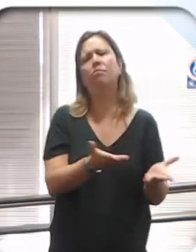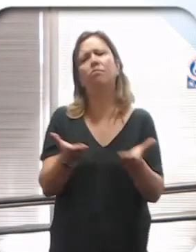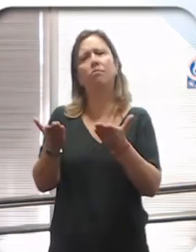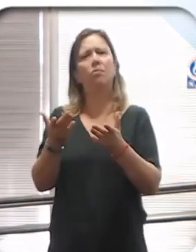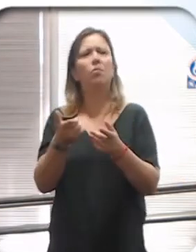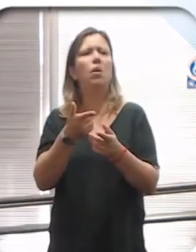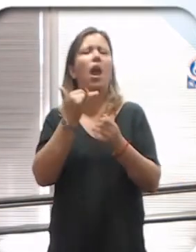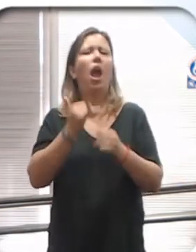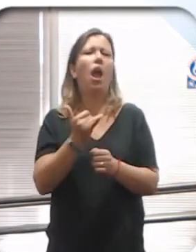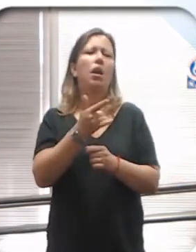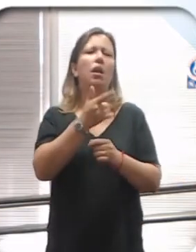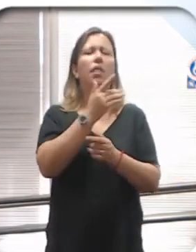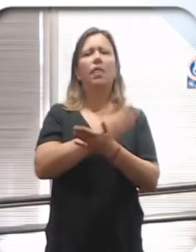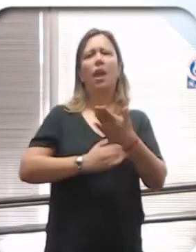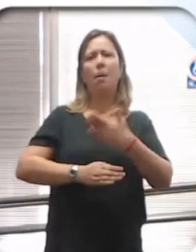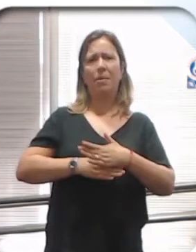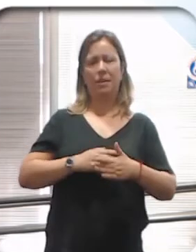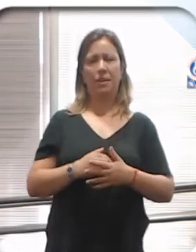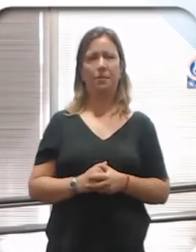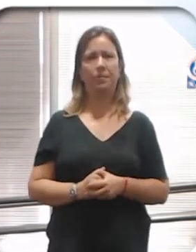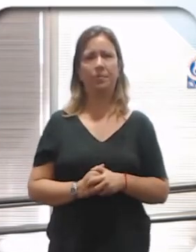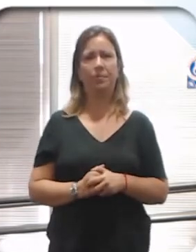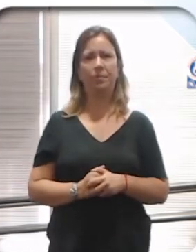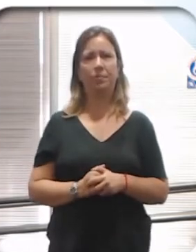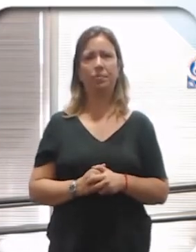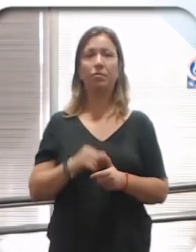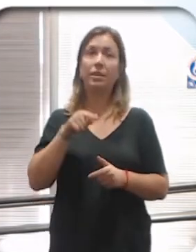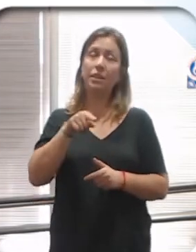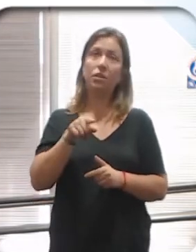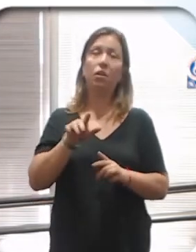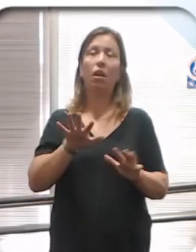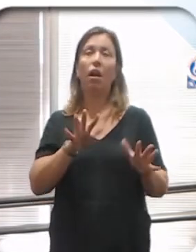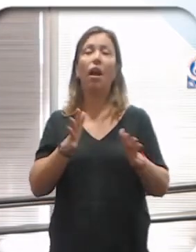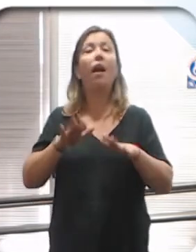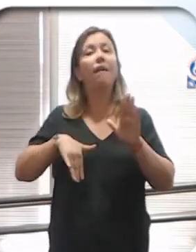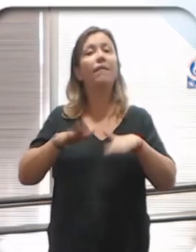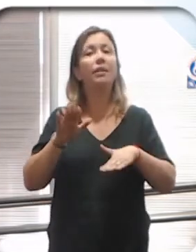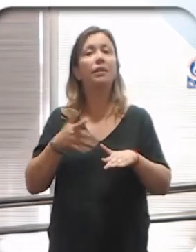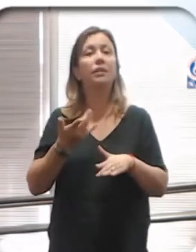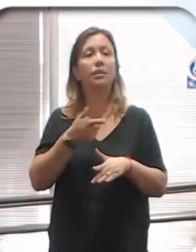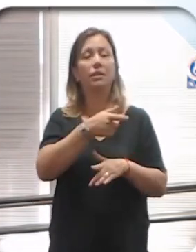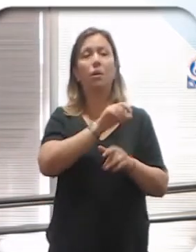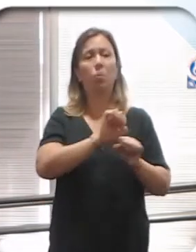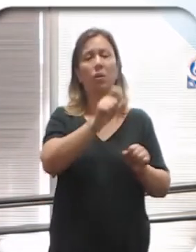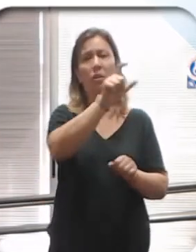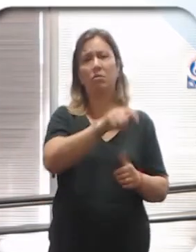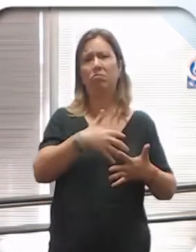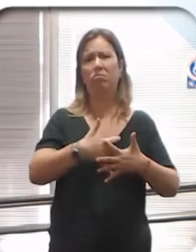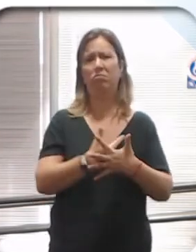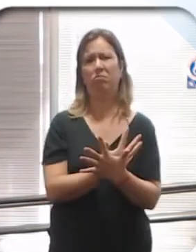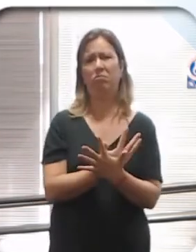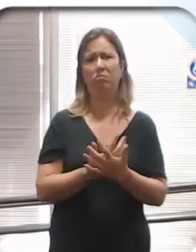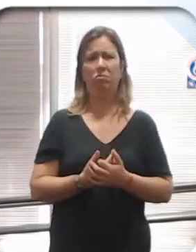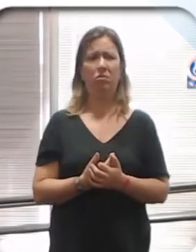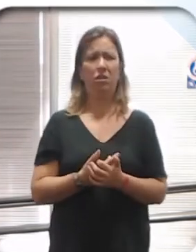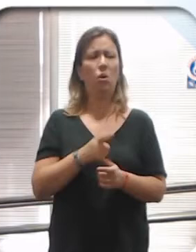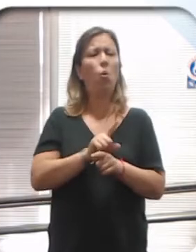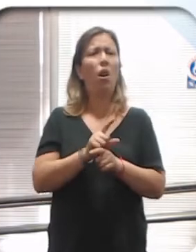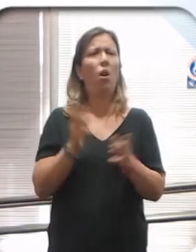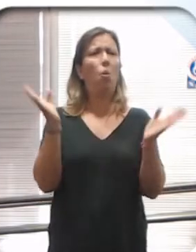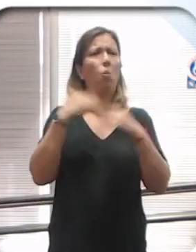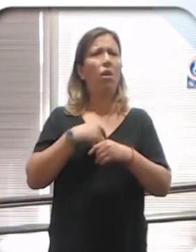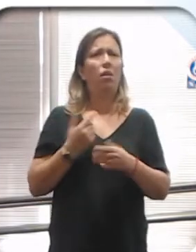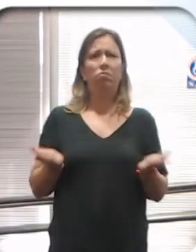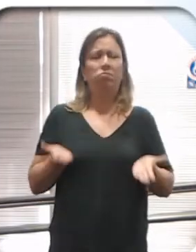persona que tiene cierta discapacidad. Y eso a veces a esa persona la perjudica, le corta las